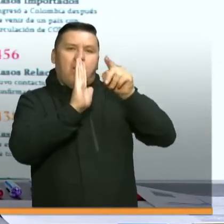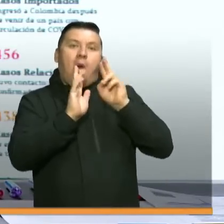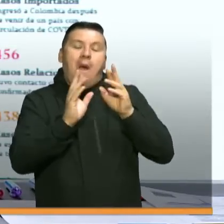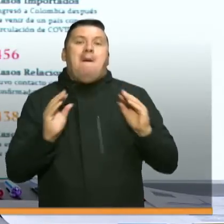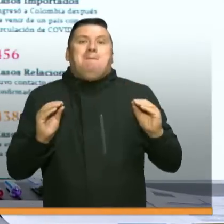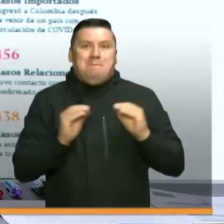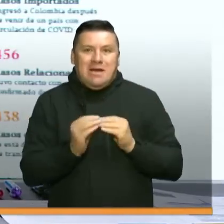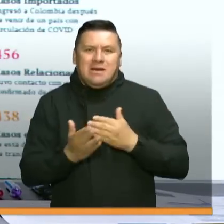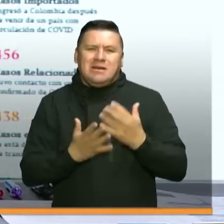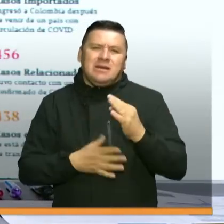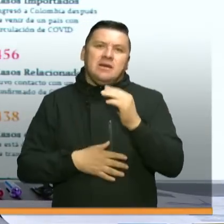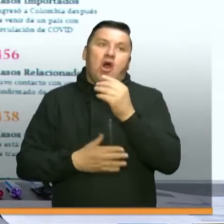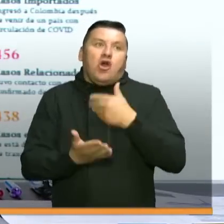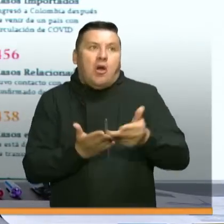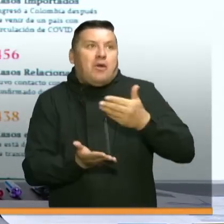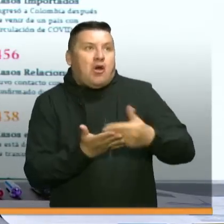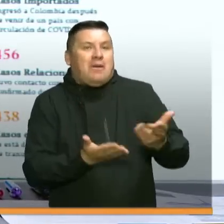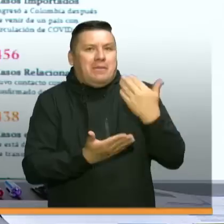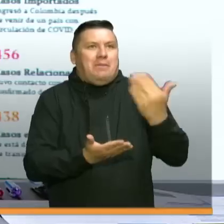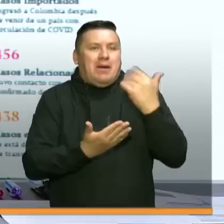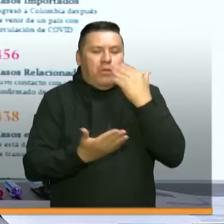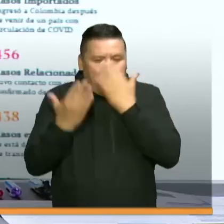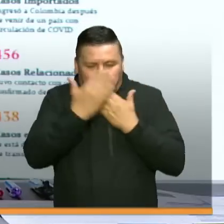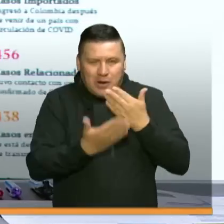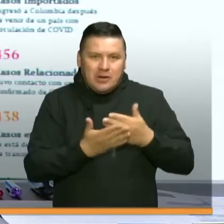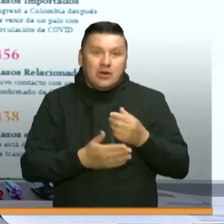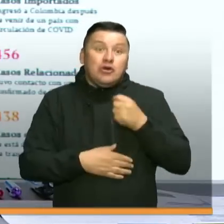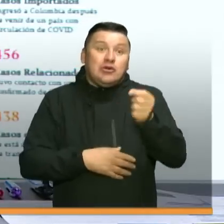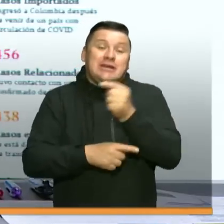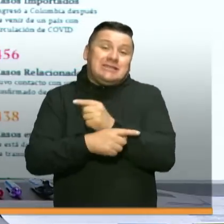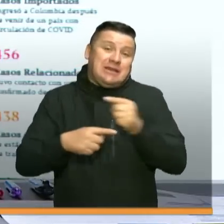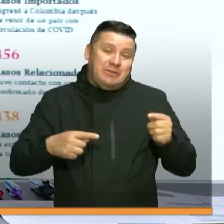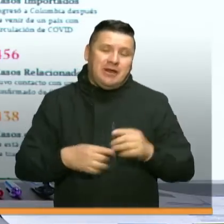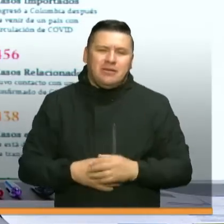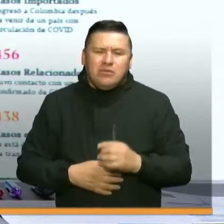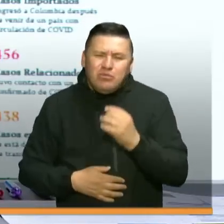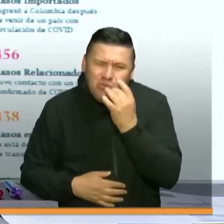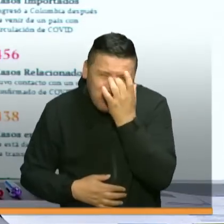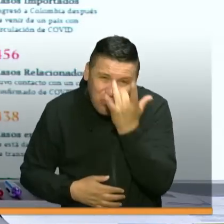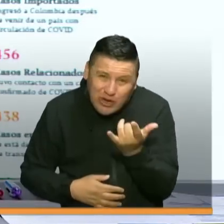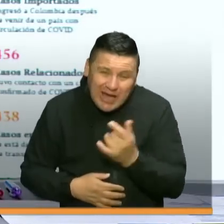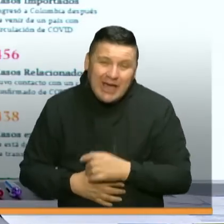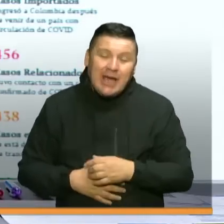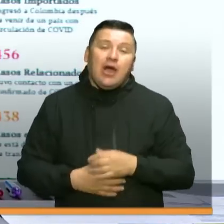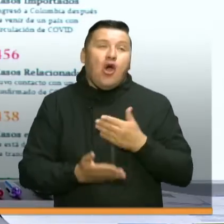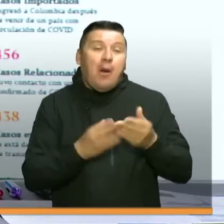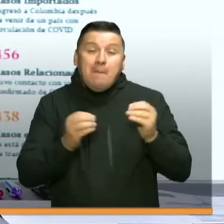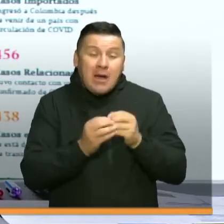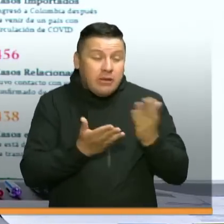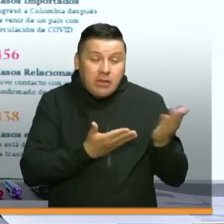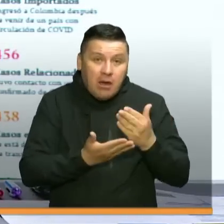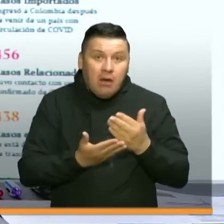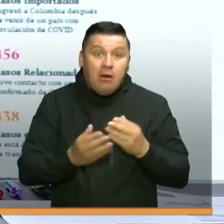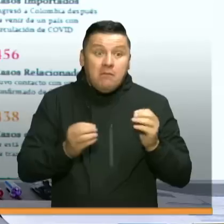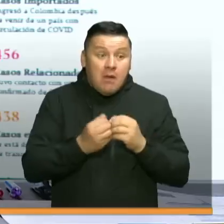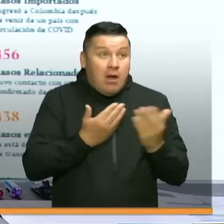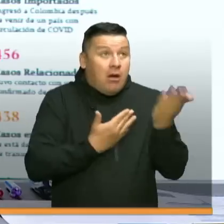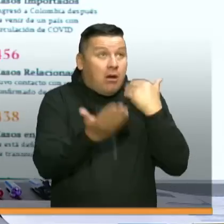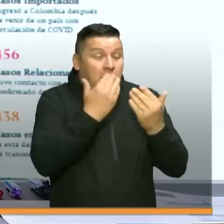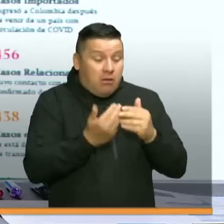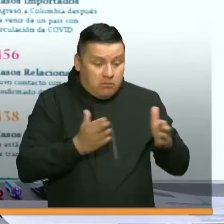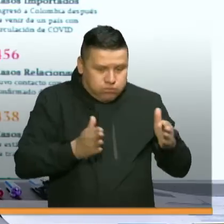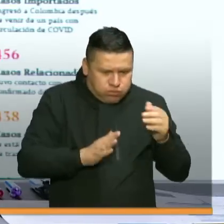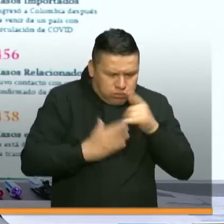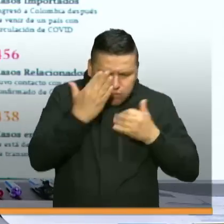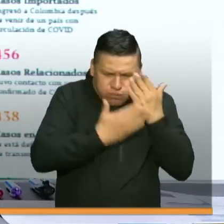aumentar en cientos de miles ese número de pruebas en las próximas semanas. ¿Por qué? Porque consideramos que en la medida que también vamos avanzando